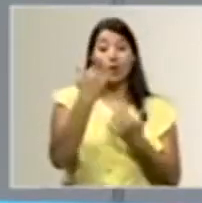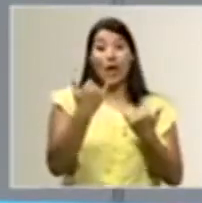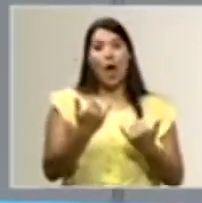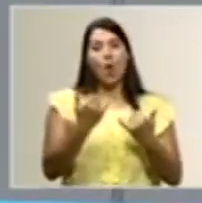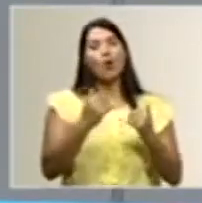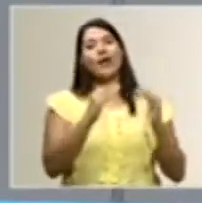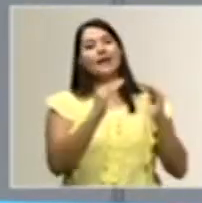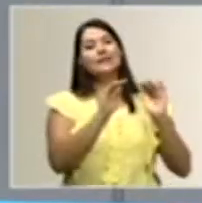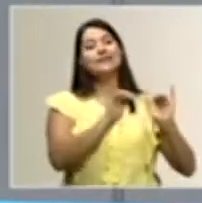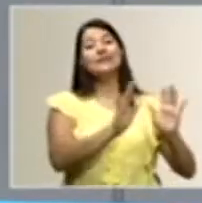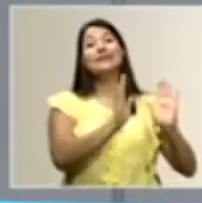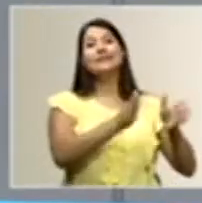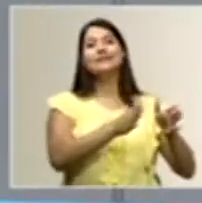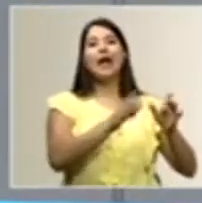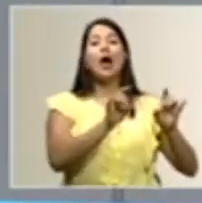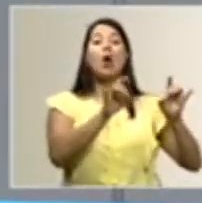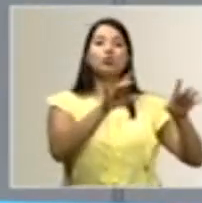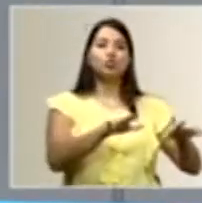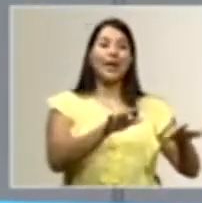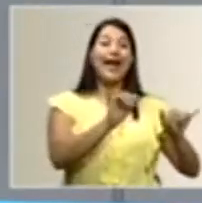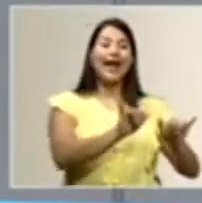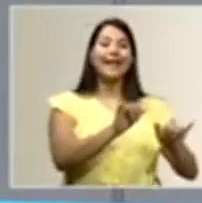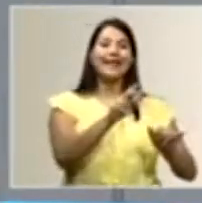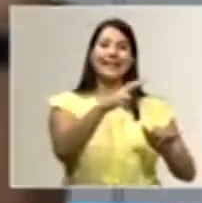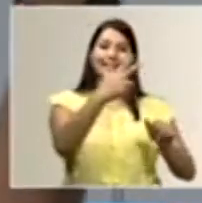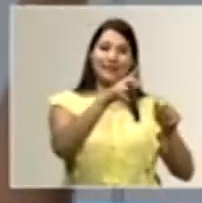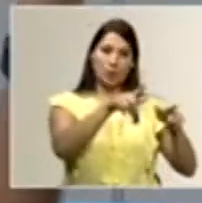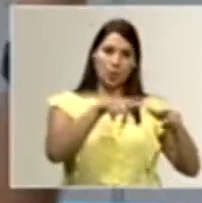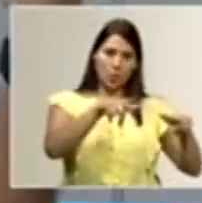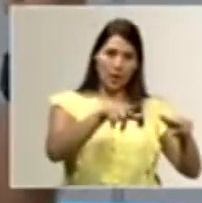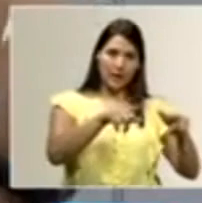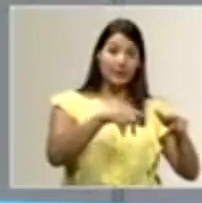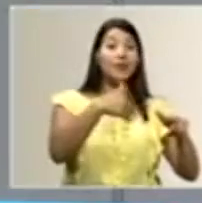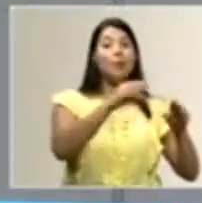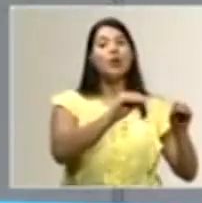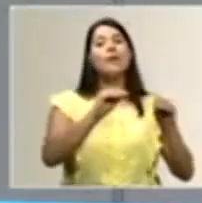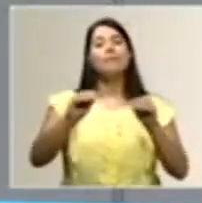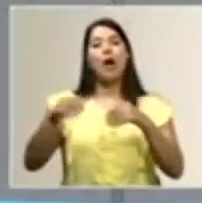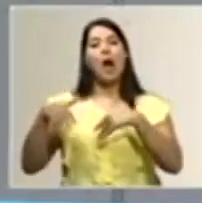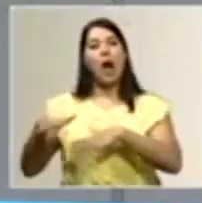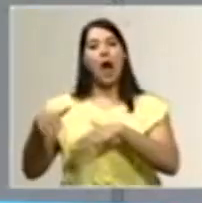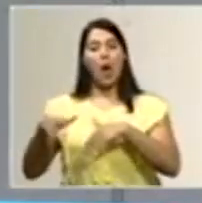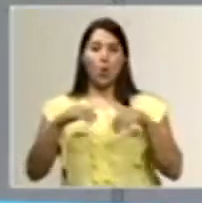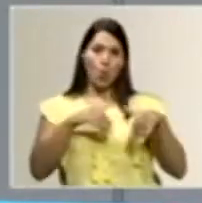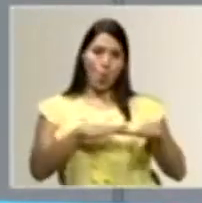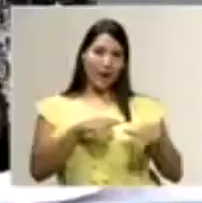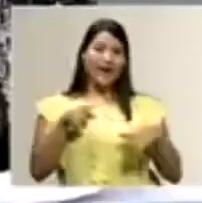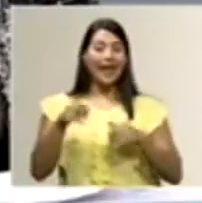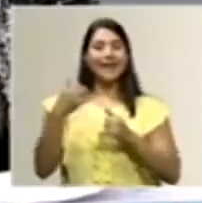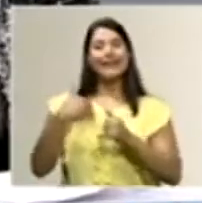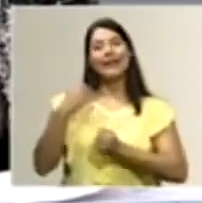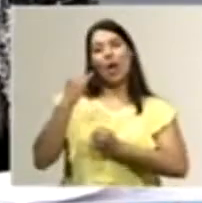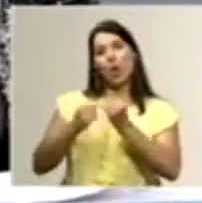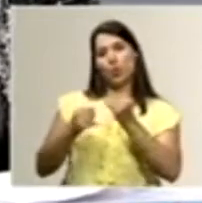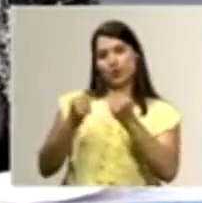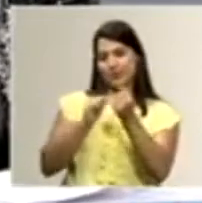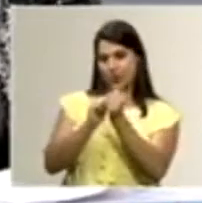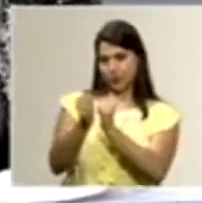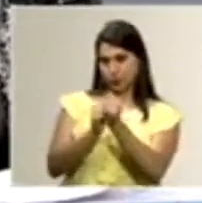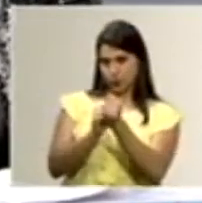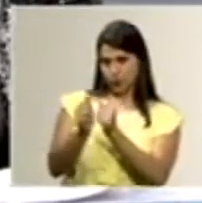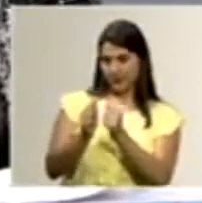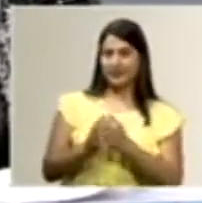en Australia, estaba en Australia, quedó en un tercer lugar en Australia, y ahí se dirigía a Hawái, y en Hawái tiene la última fecha del circuito profesional.